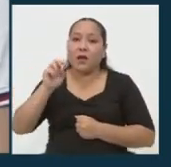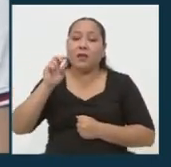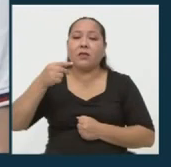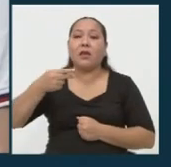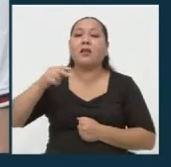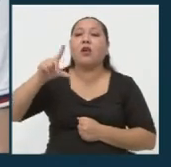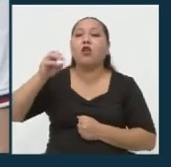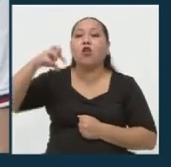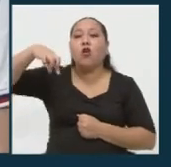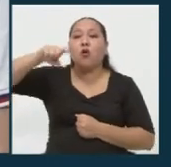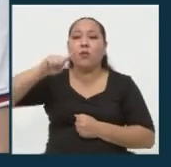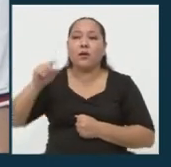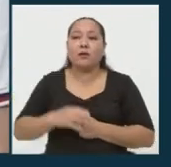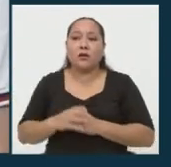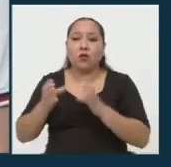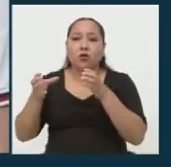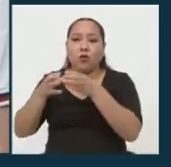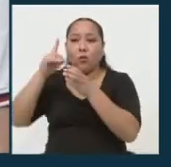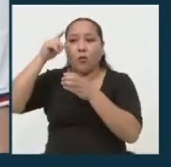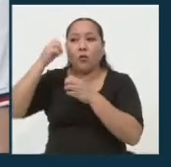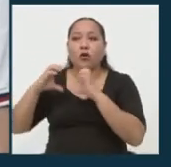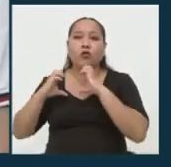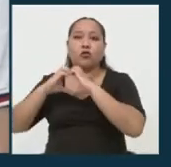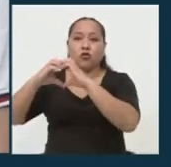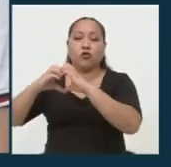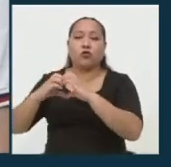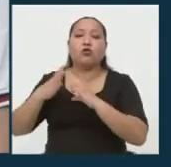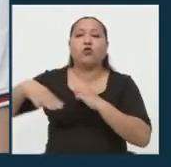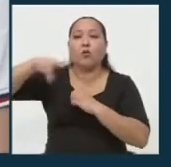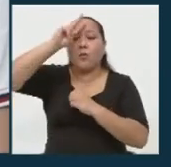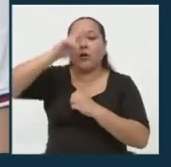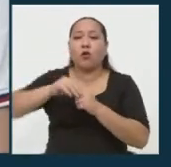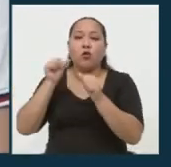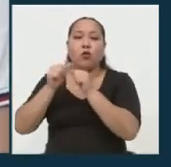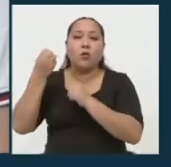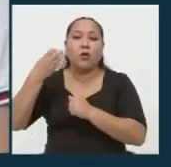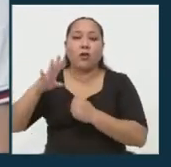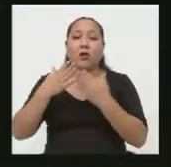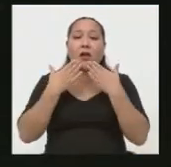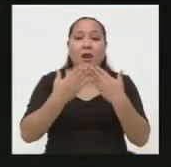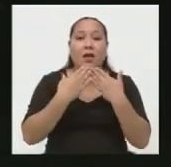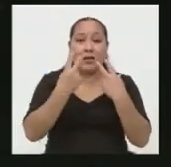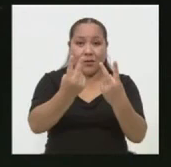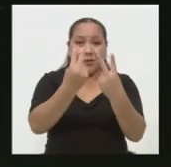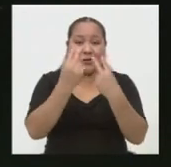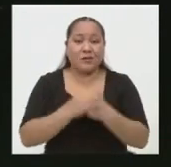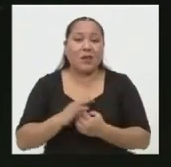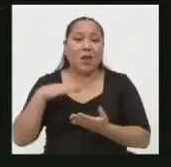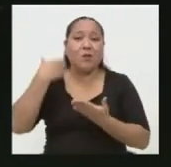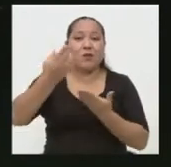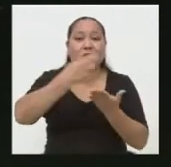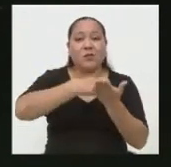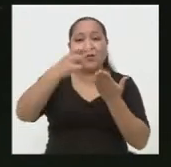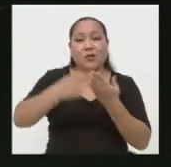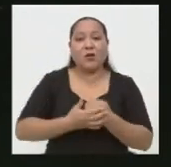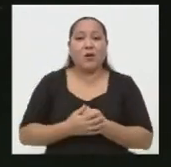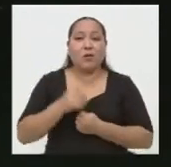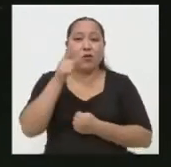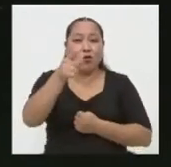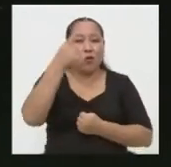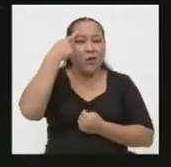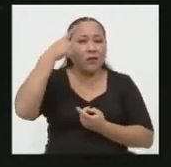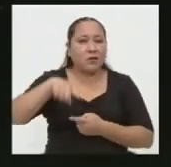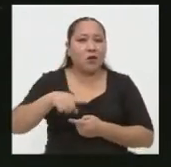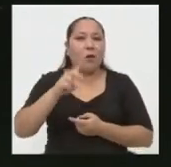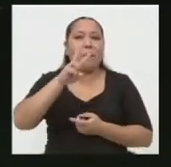López Sánchez del partido Somos Perú, postula al Congreso con el número 14. Muchas gracias por su sintonía y hasta la siguiente edición de Tu